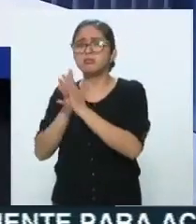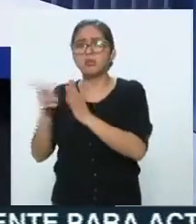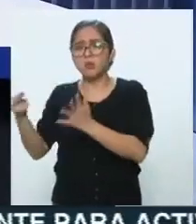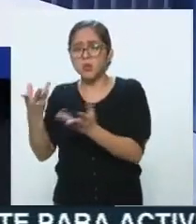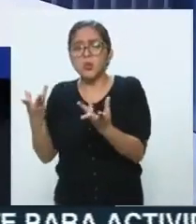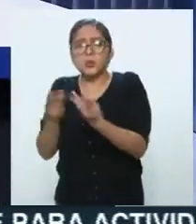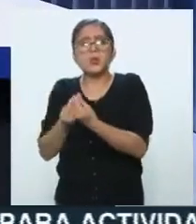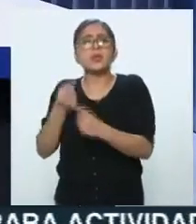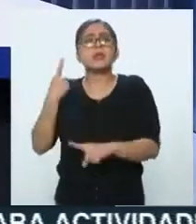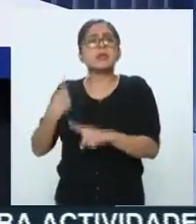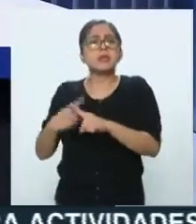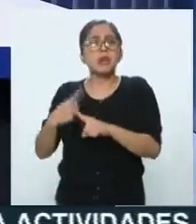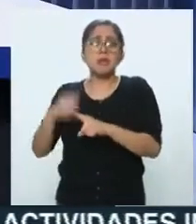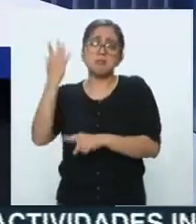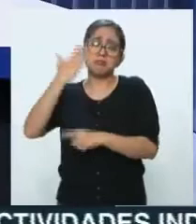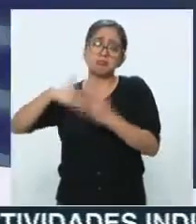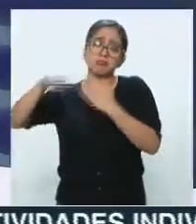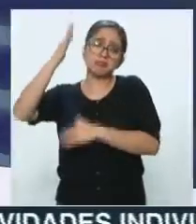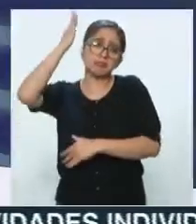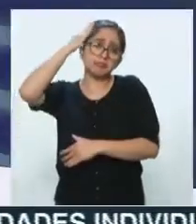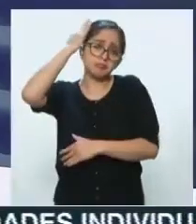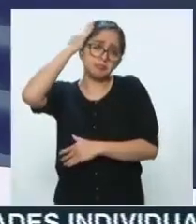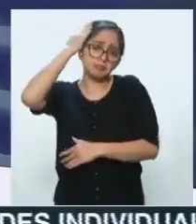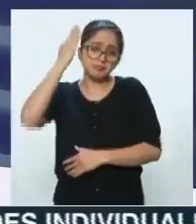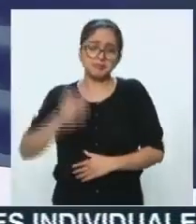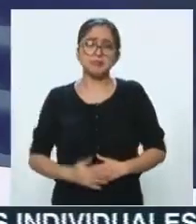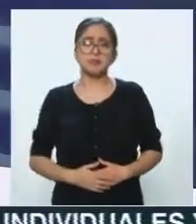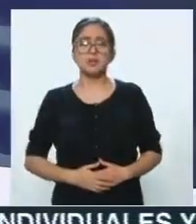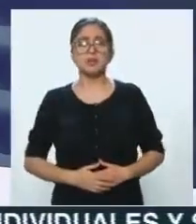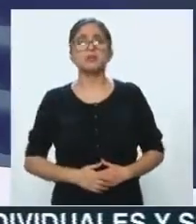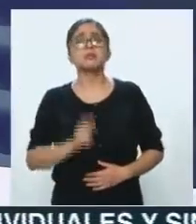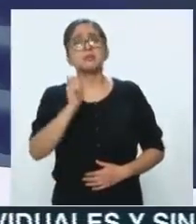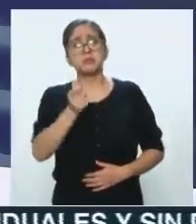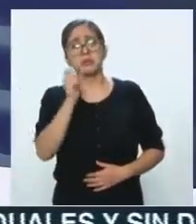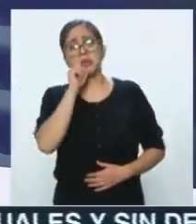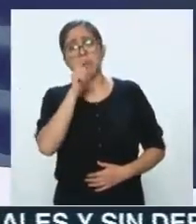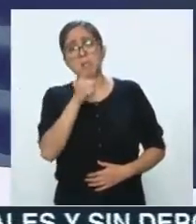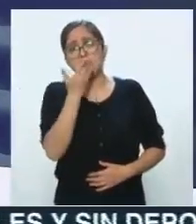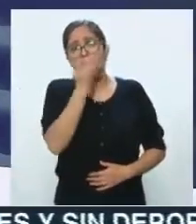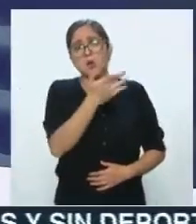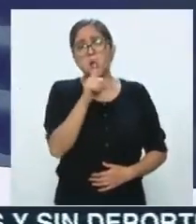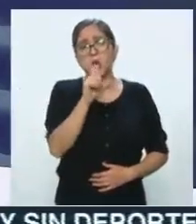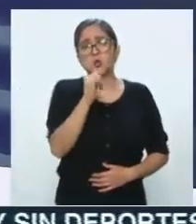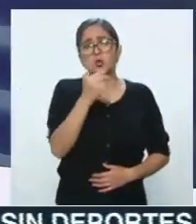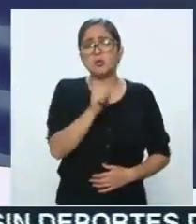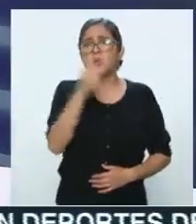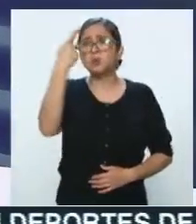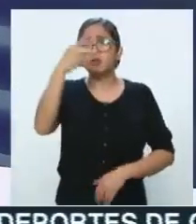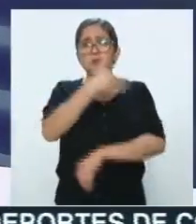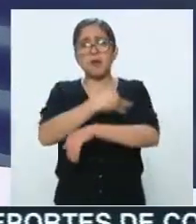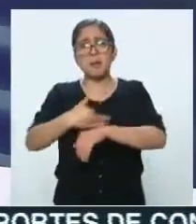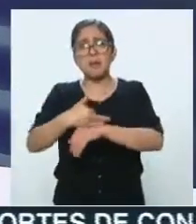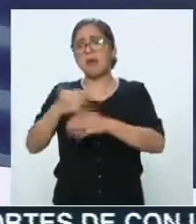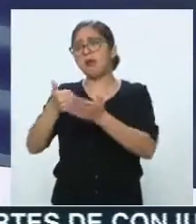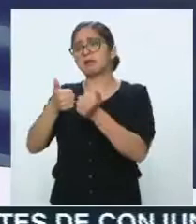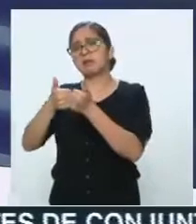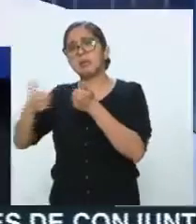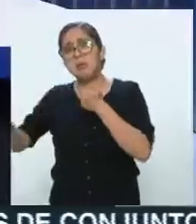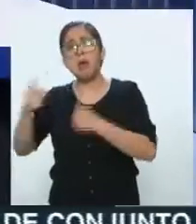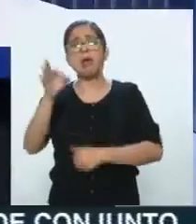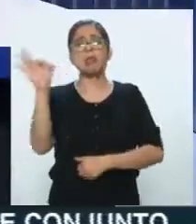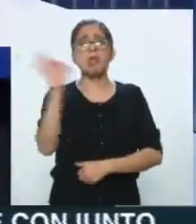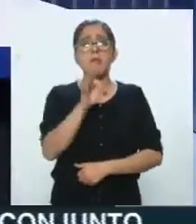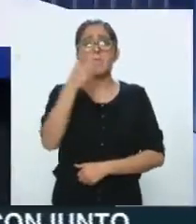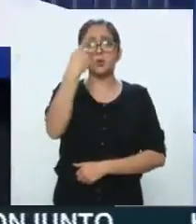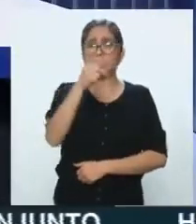más alto nivel. También pedirá Lozoya que se deje a su familia a un lado. No sé si tenga por ahí todavía recursos que no han sido congelados, que se